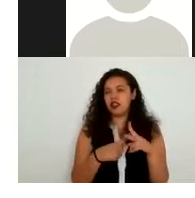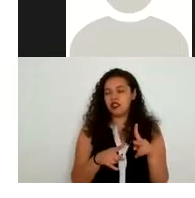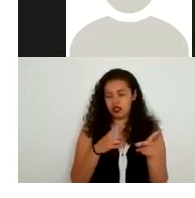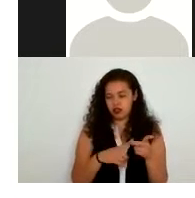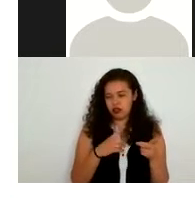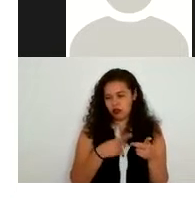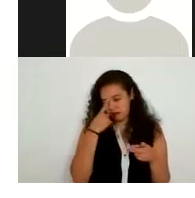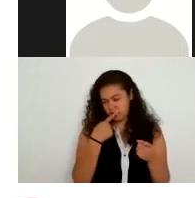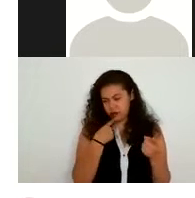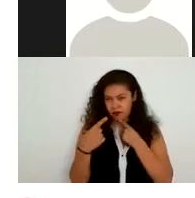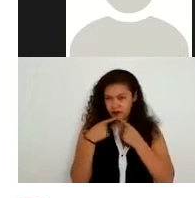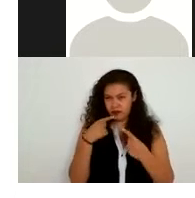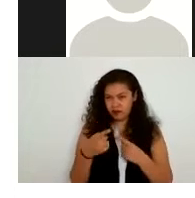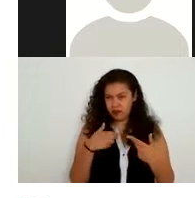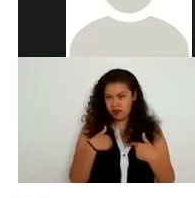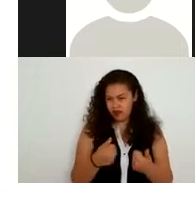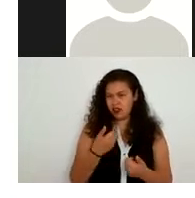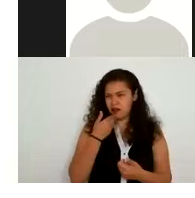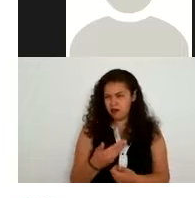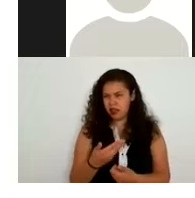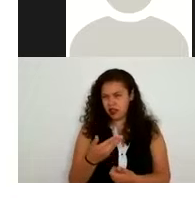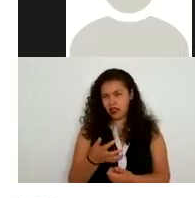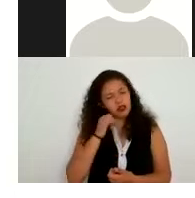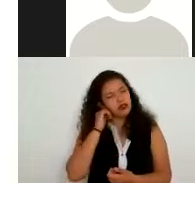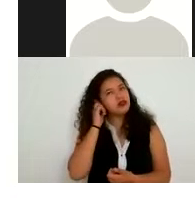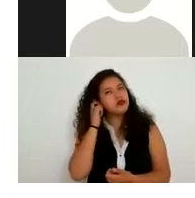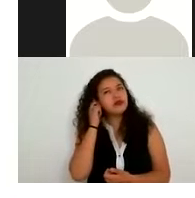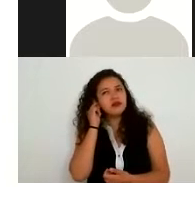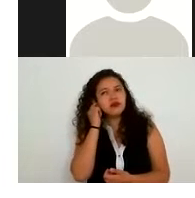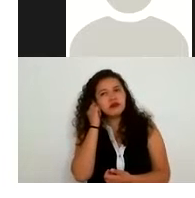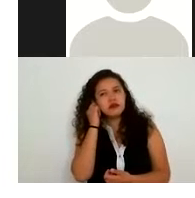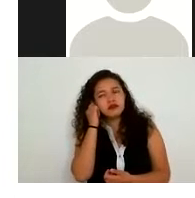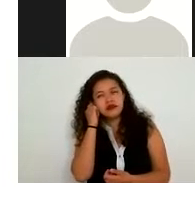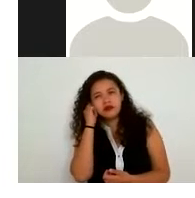no sé si me expliquen en ese ejemplo lo que es la disociación